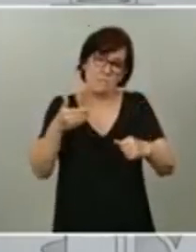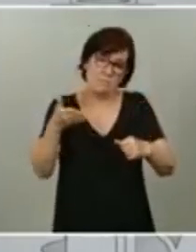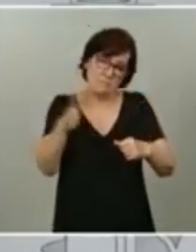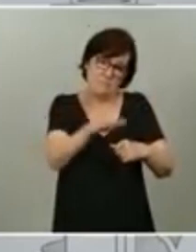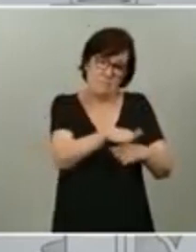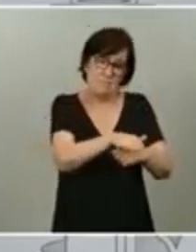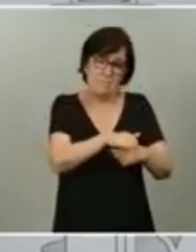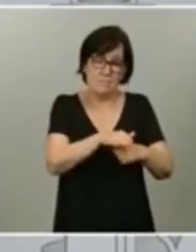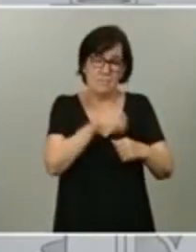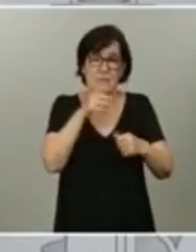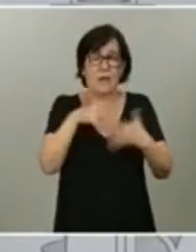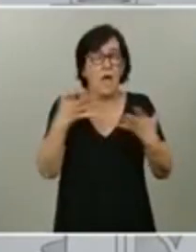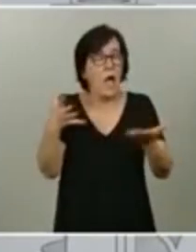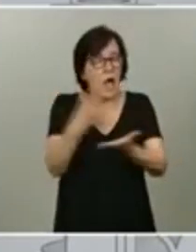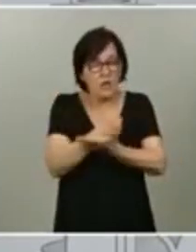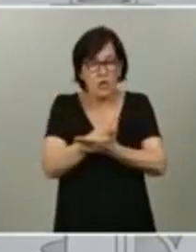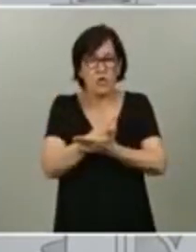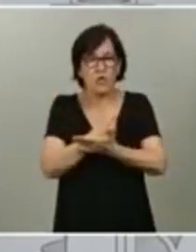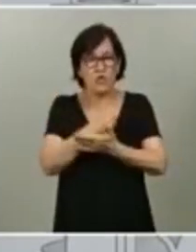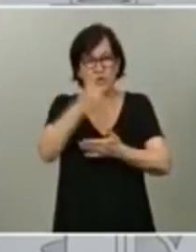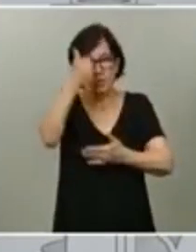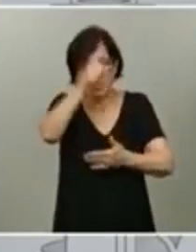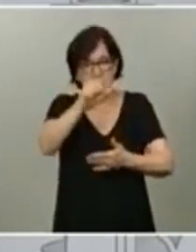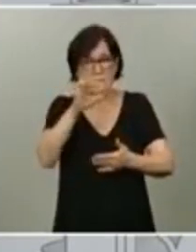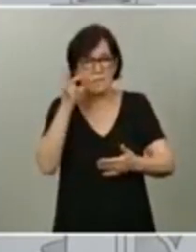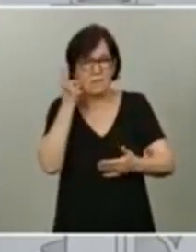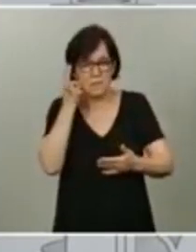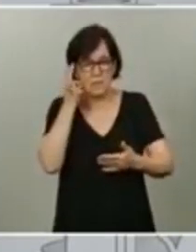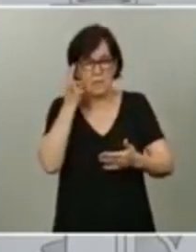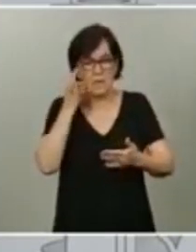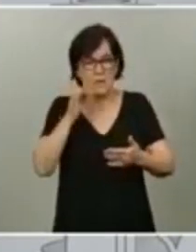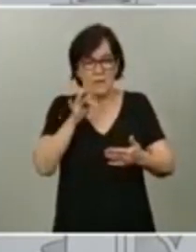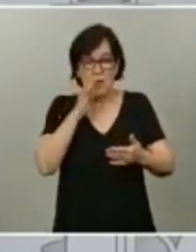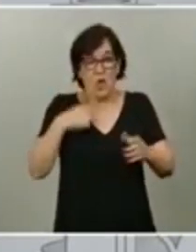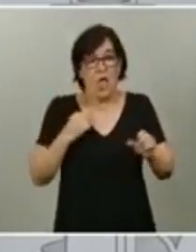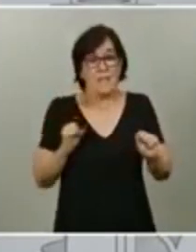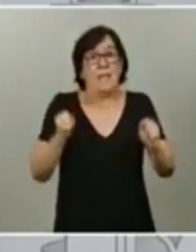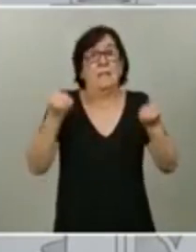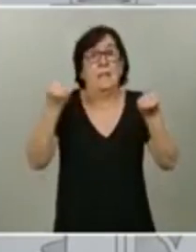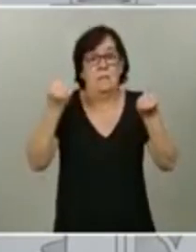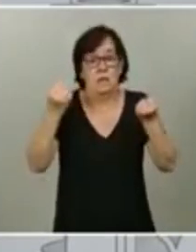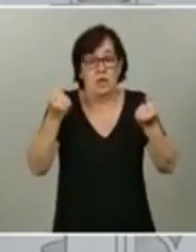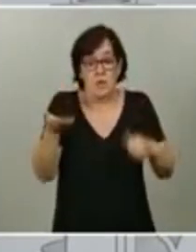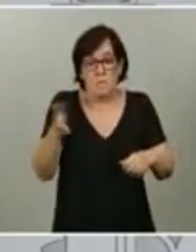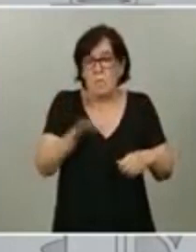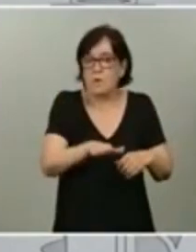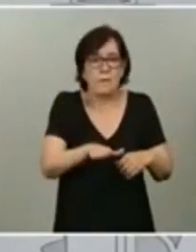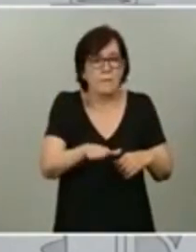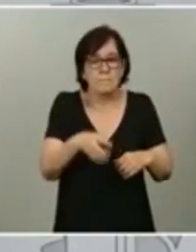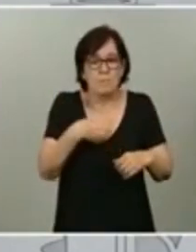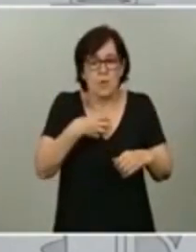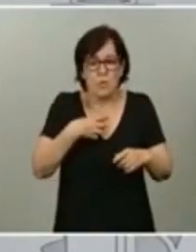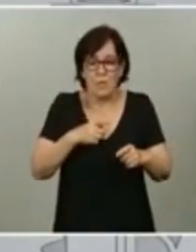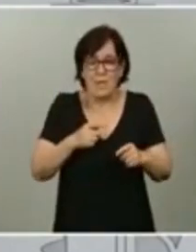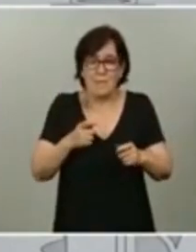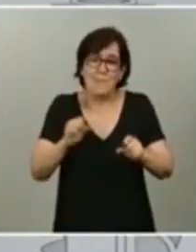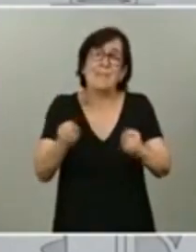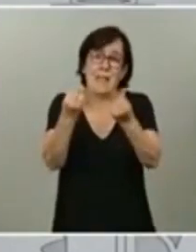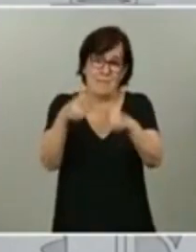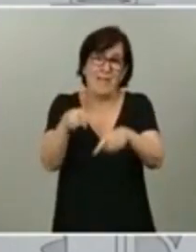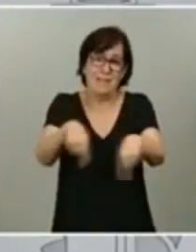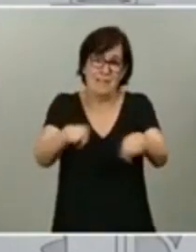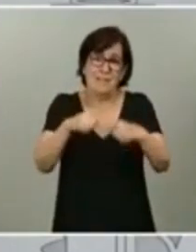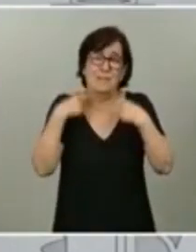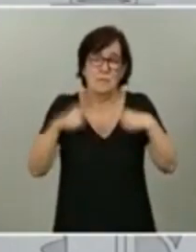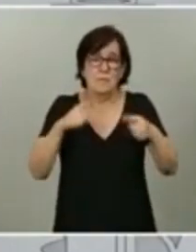A todos ellos, a todas ellas, a quienes nos han salvado y a quienes murieron sin poder ser salvados, desgraciadamente, rendiremos